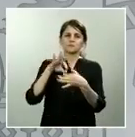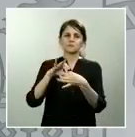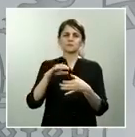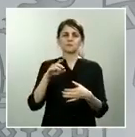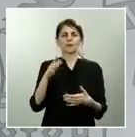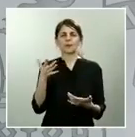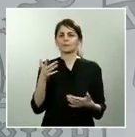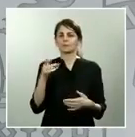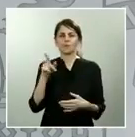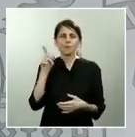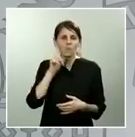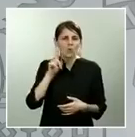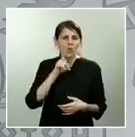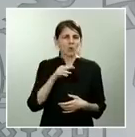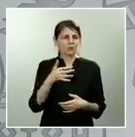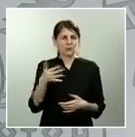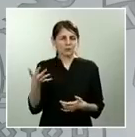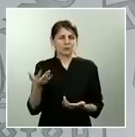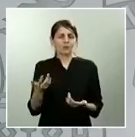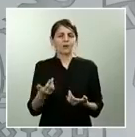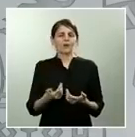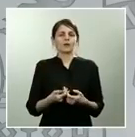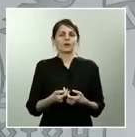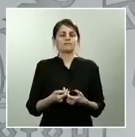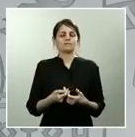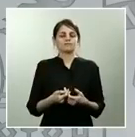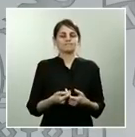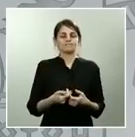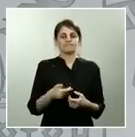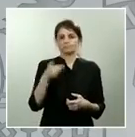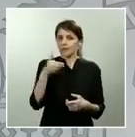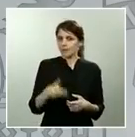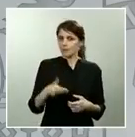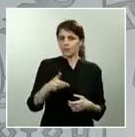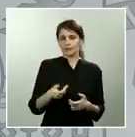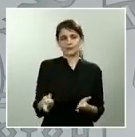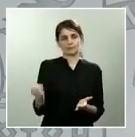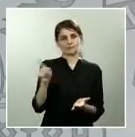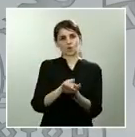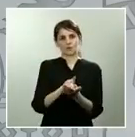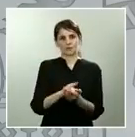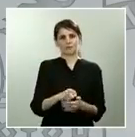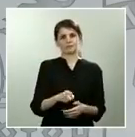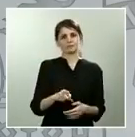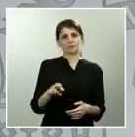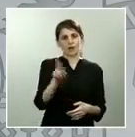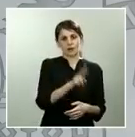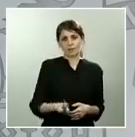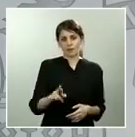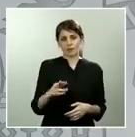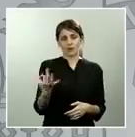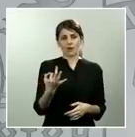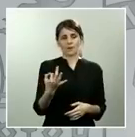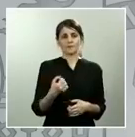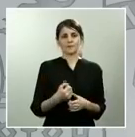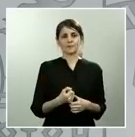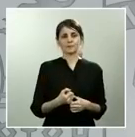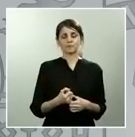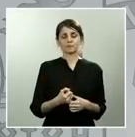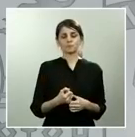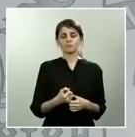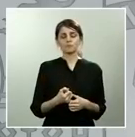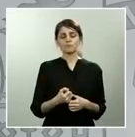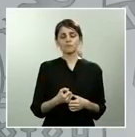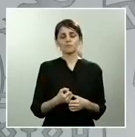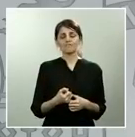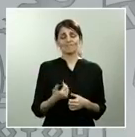yo creo que es importante volver a resaltar siempre que el Gobierno estará, como he dicho anteriormente, combatiendo